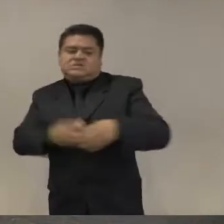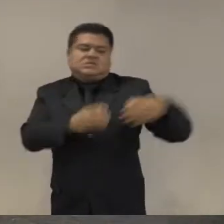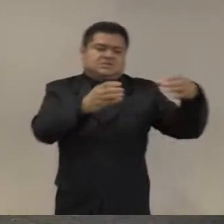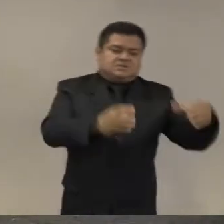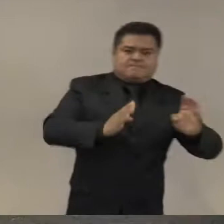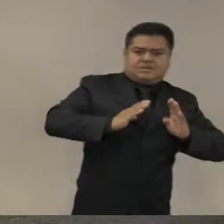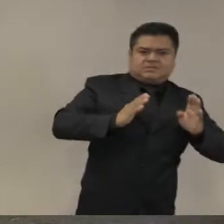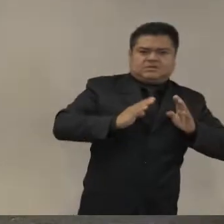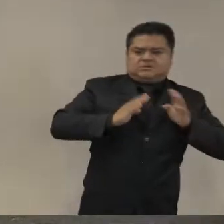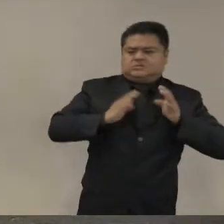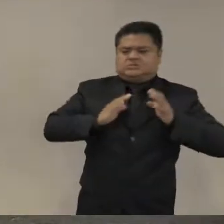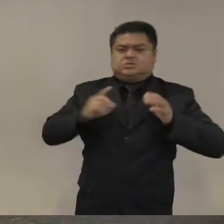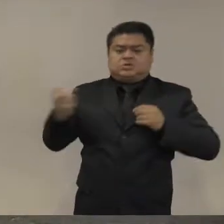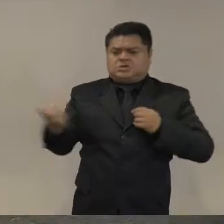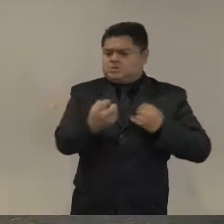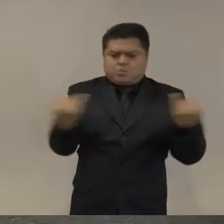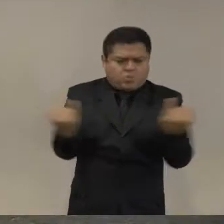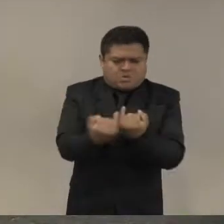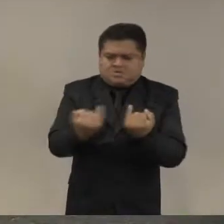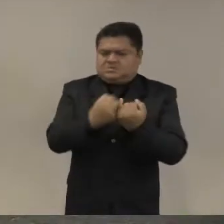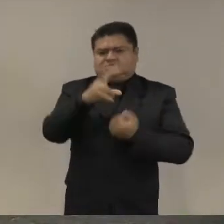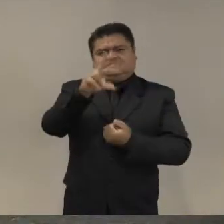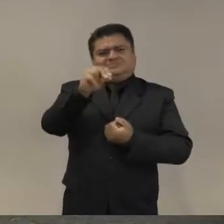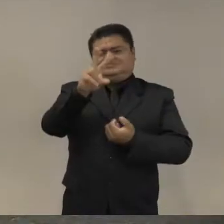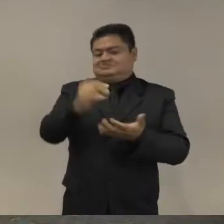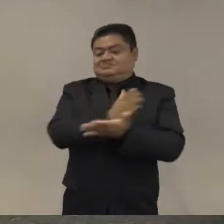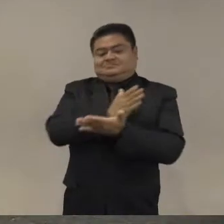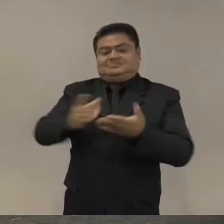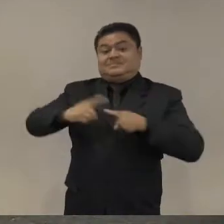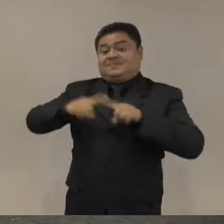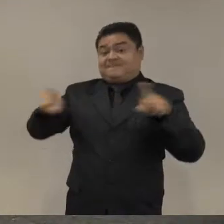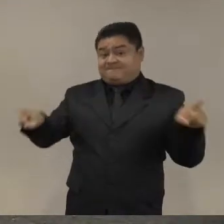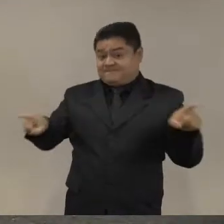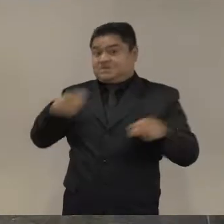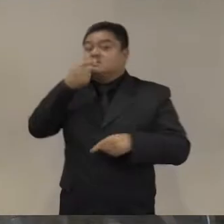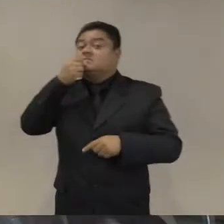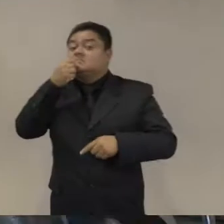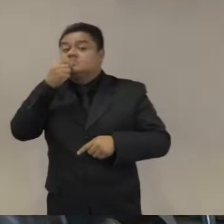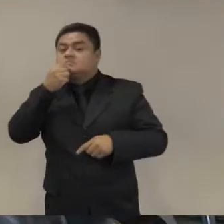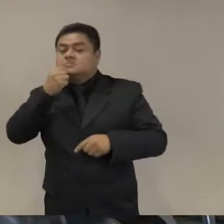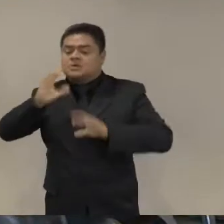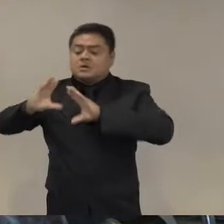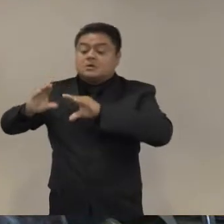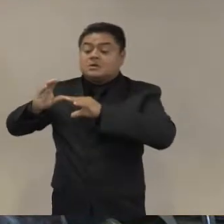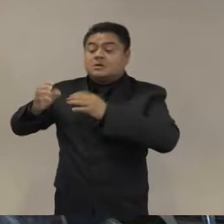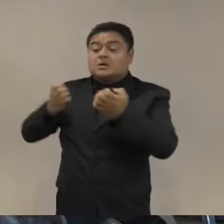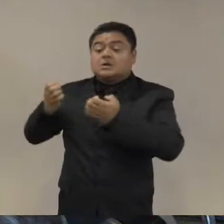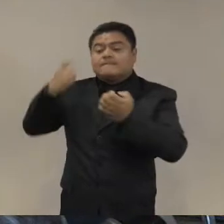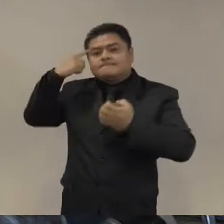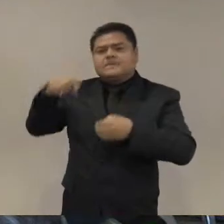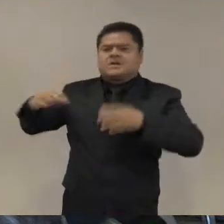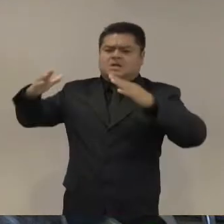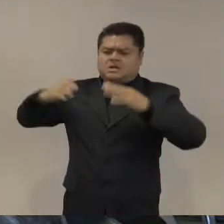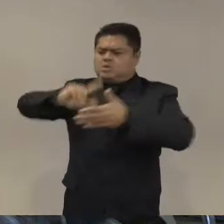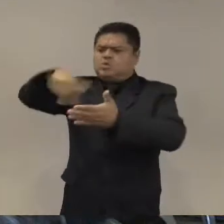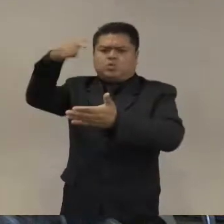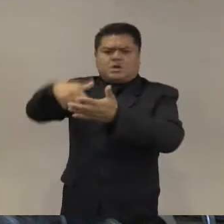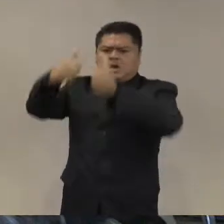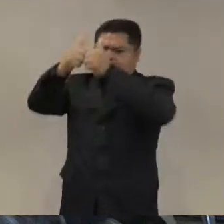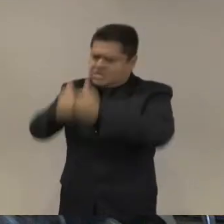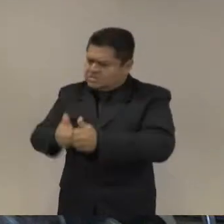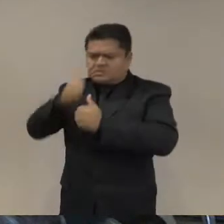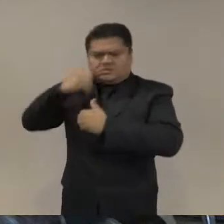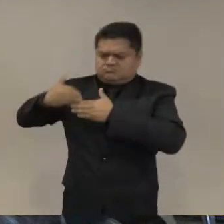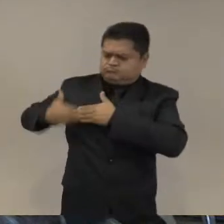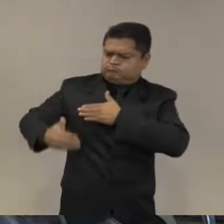puso algunos puntos que son muy importantes la policía está entrenada para tener una presencia permanente en las comunidades para hacer un